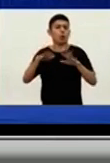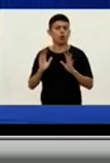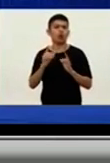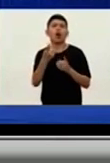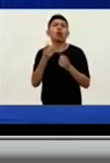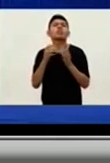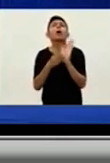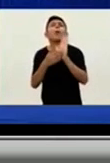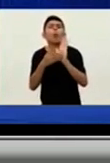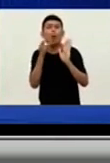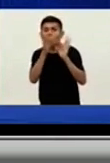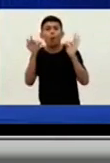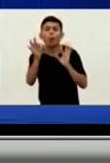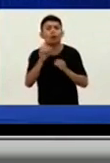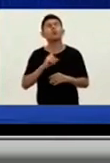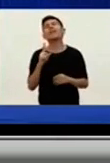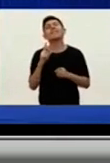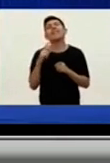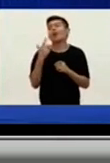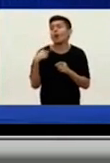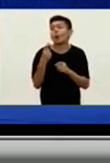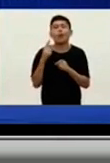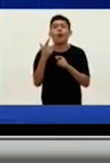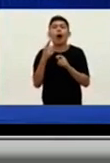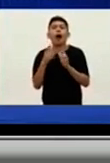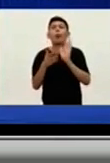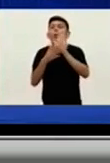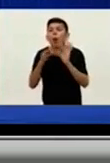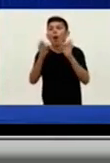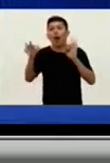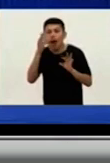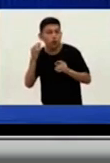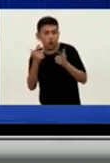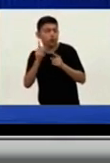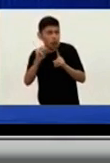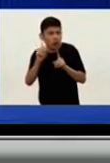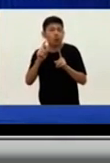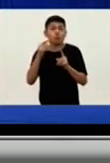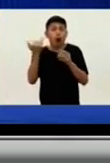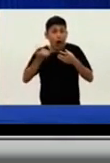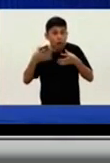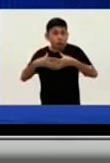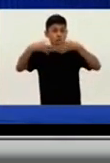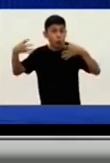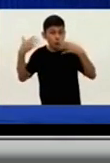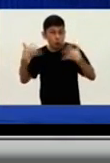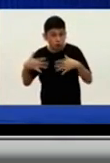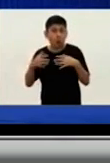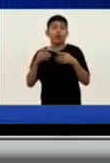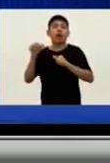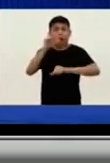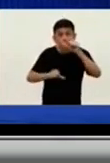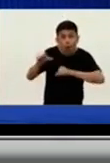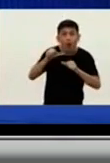es porque uno no pueda testear más, tenemos una capacidad en la provincia muy importante de testeos, de